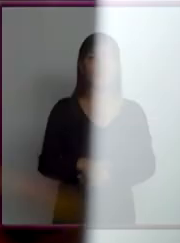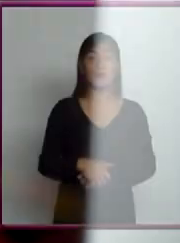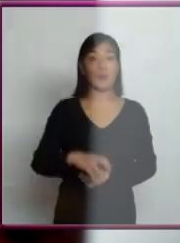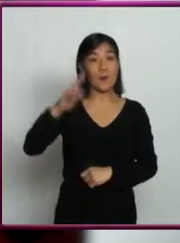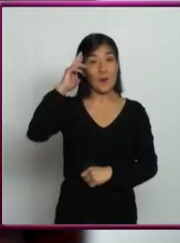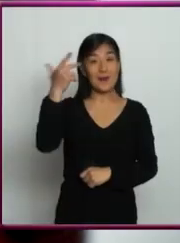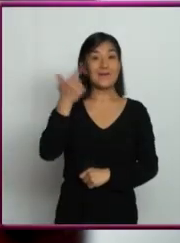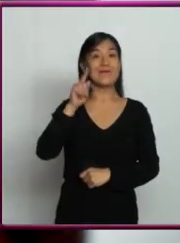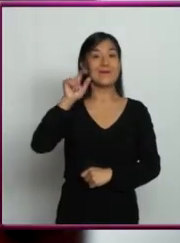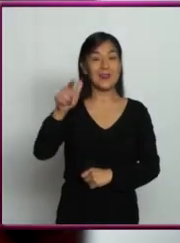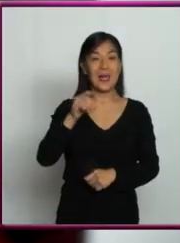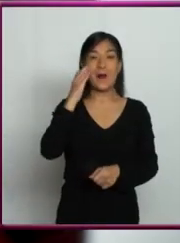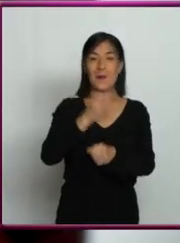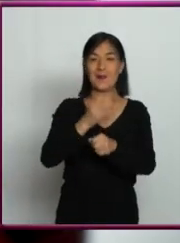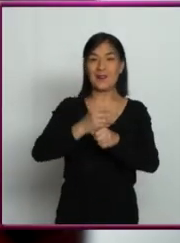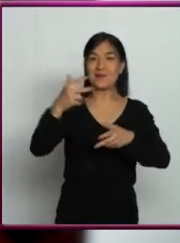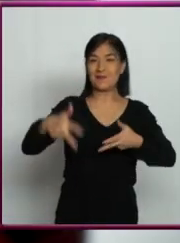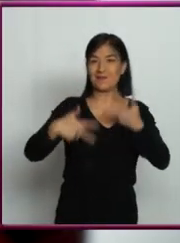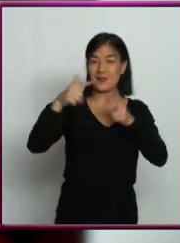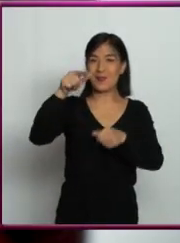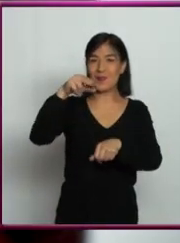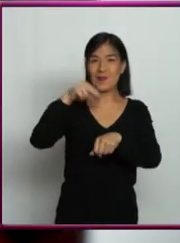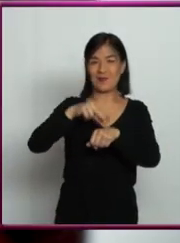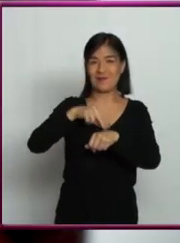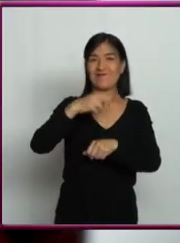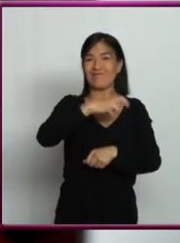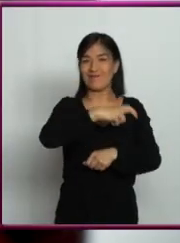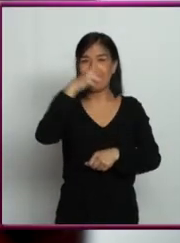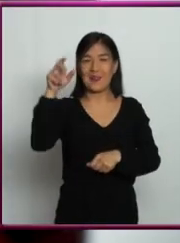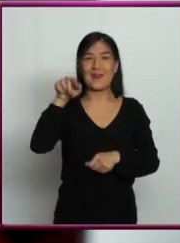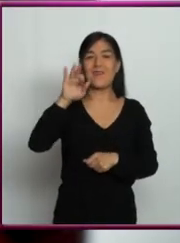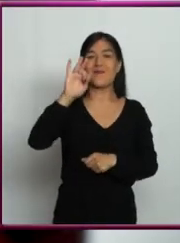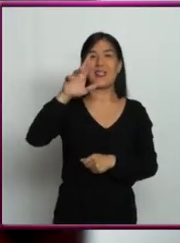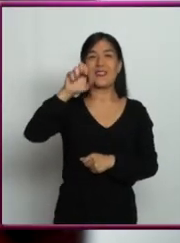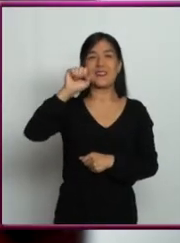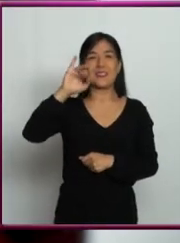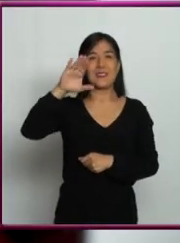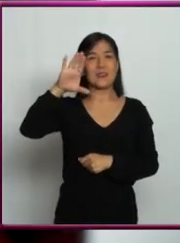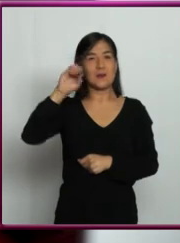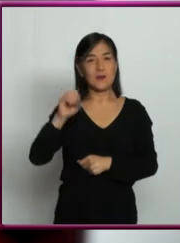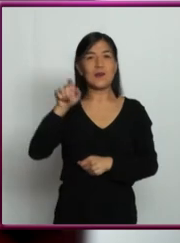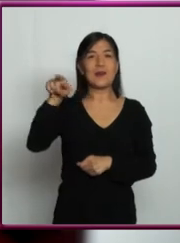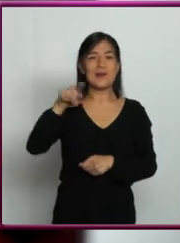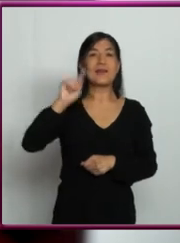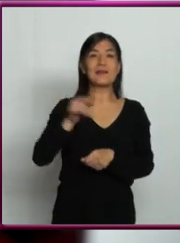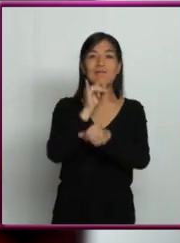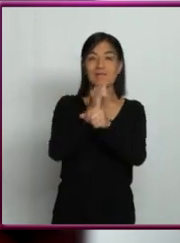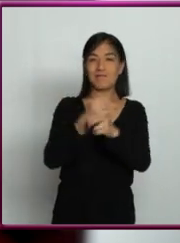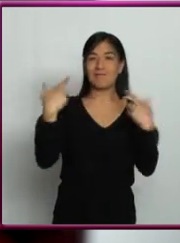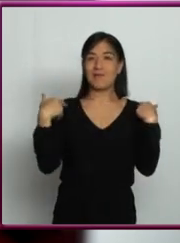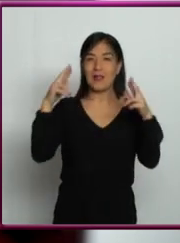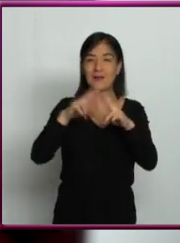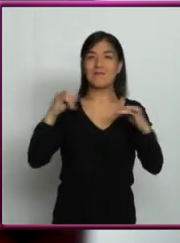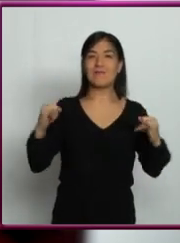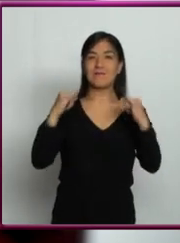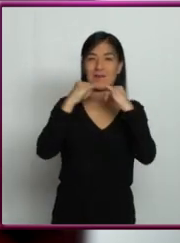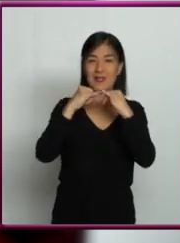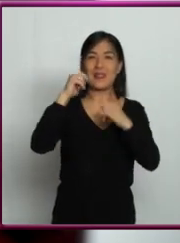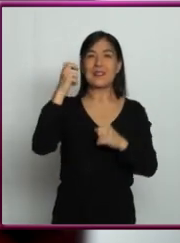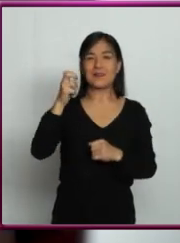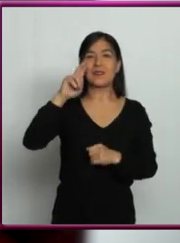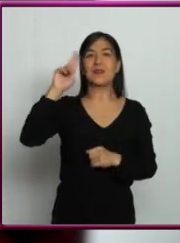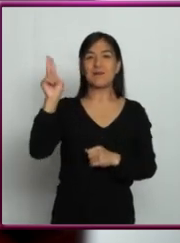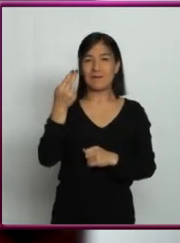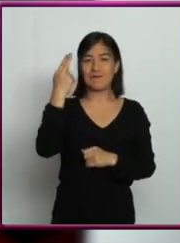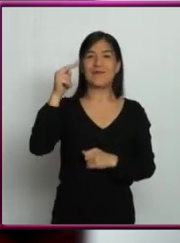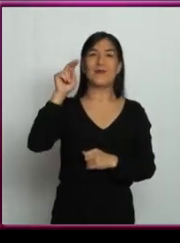Hola, ¿qué tal? Estamos con el doctor en astronomía Francisco Blanco, que es profesor investigador del Instituto Tecnológico Autónomo de